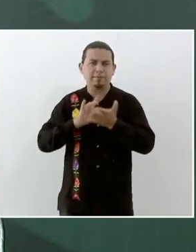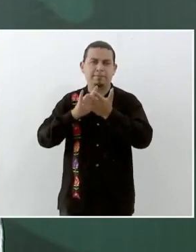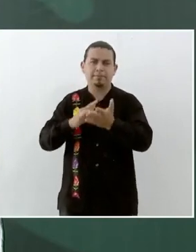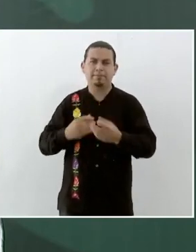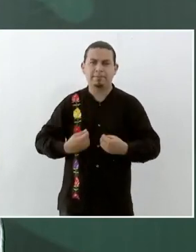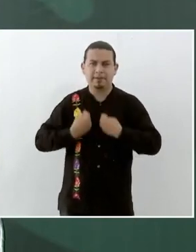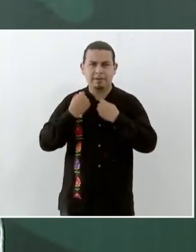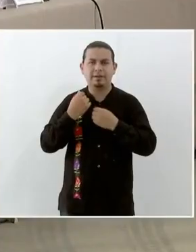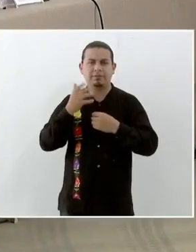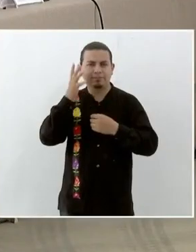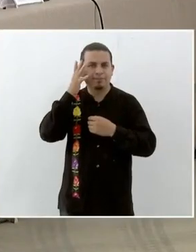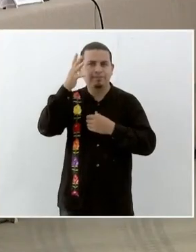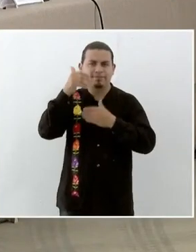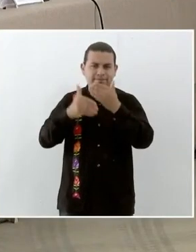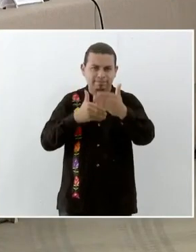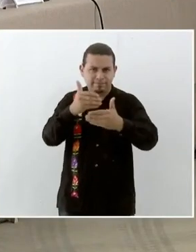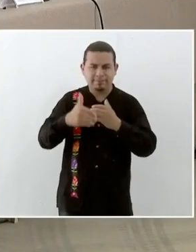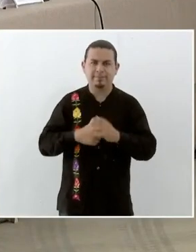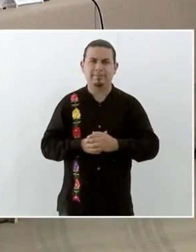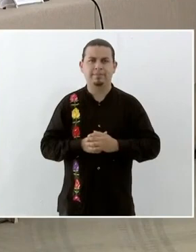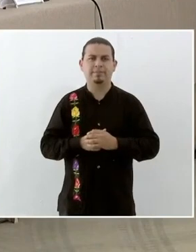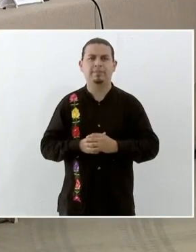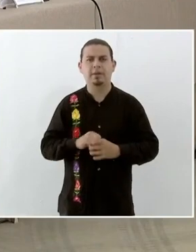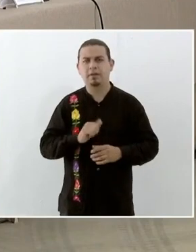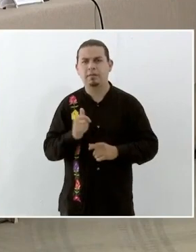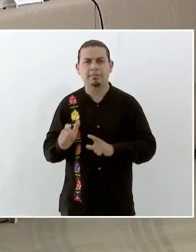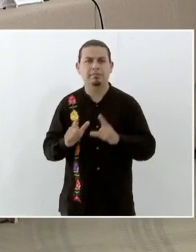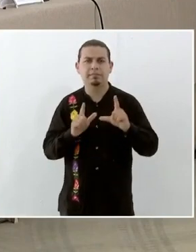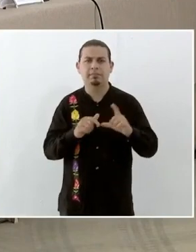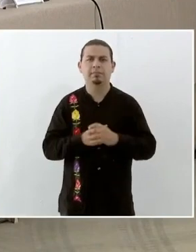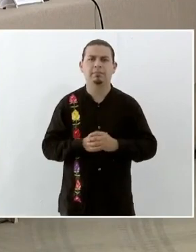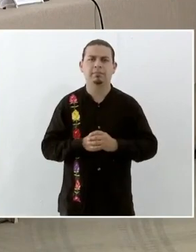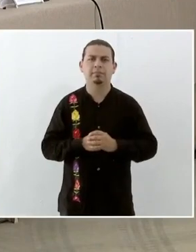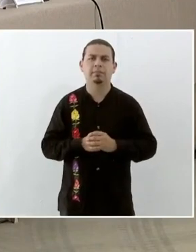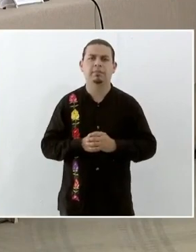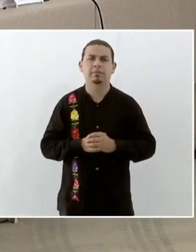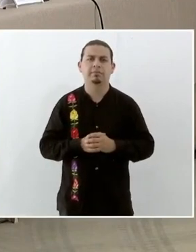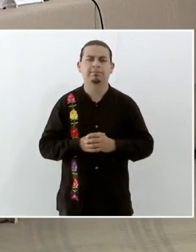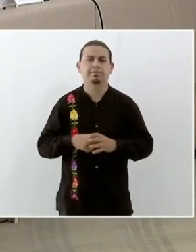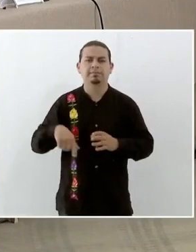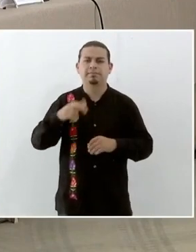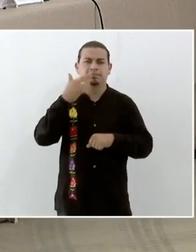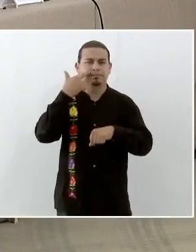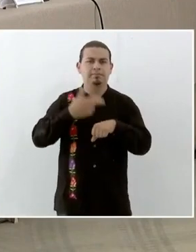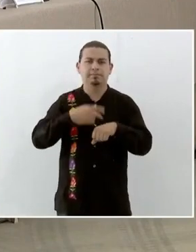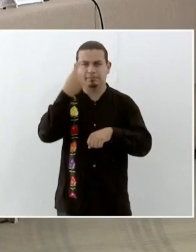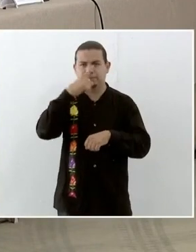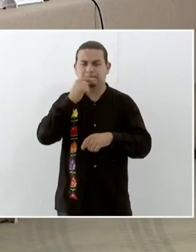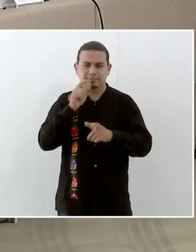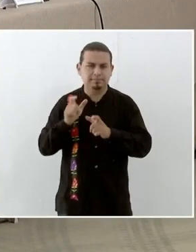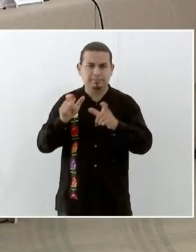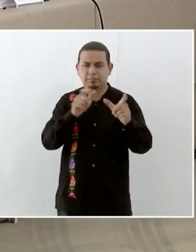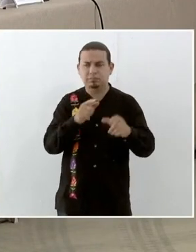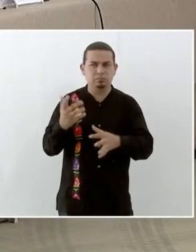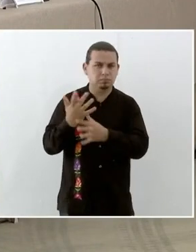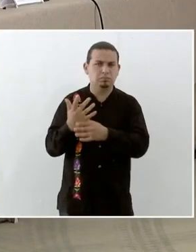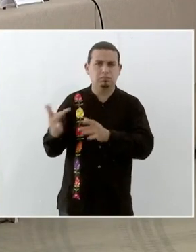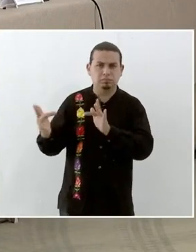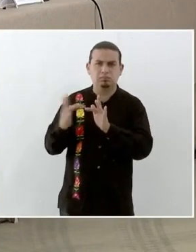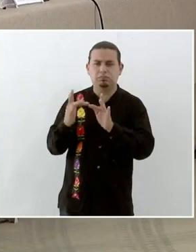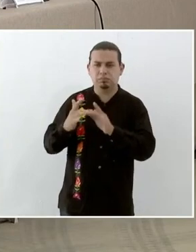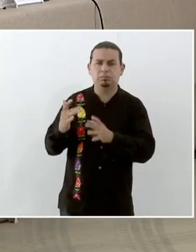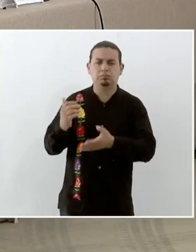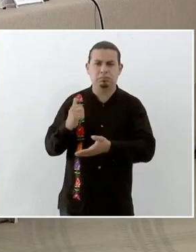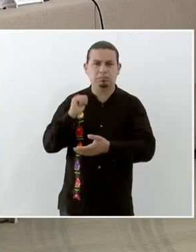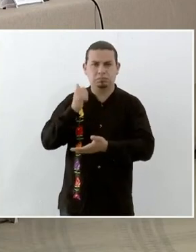Adelante. En el caso de la Secretaría de Seguridad Pública nos va a apoyar como ya lo había informado